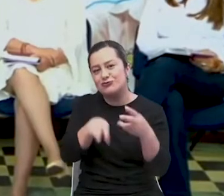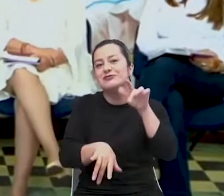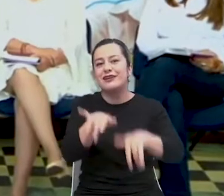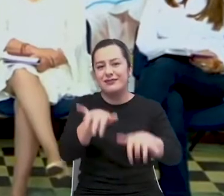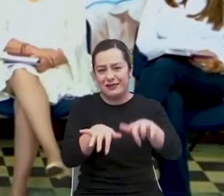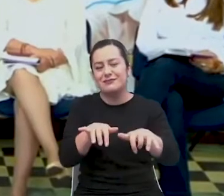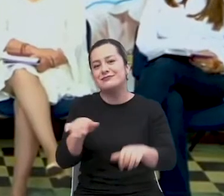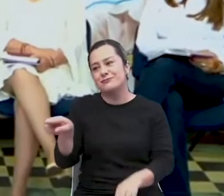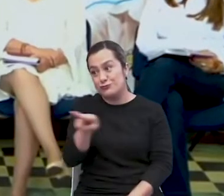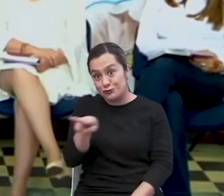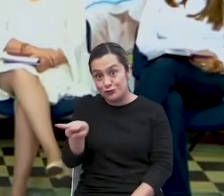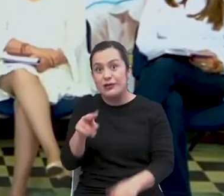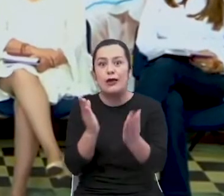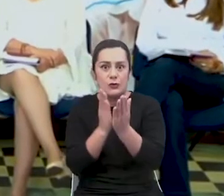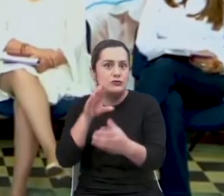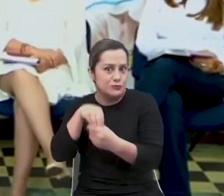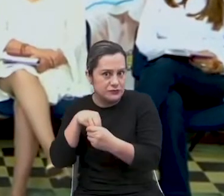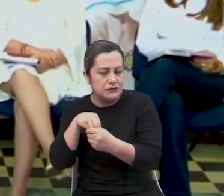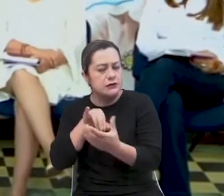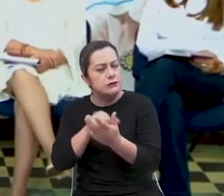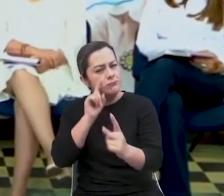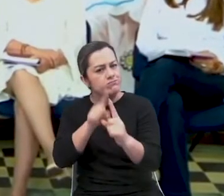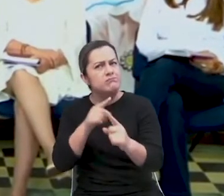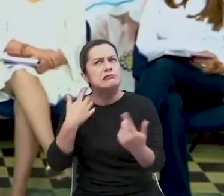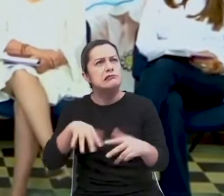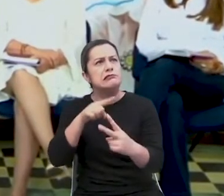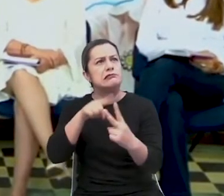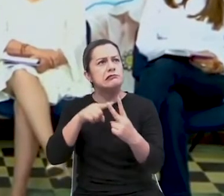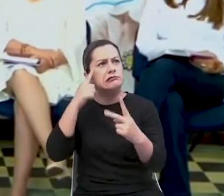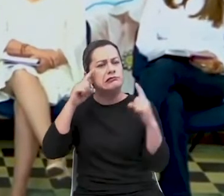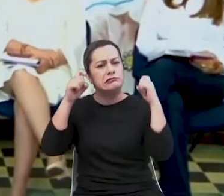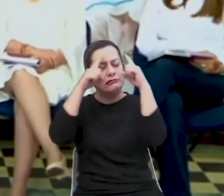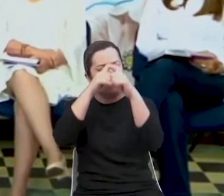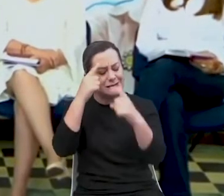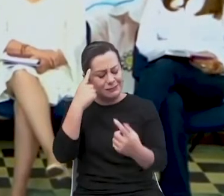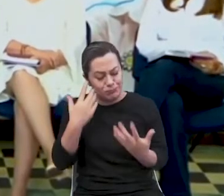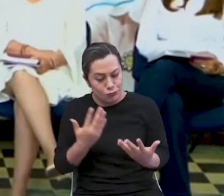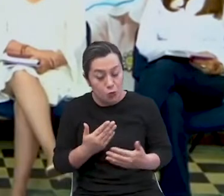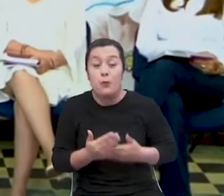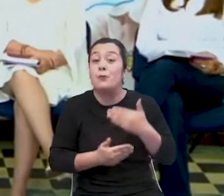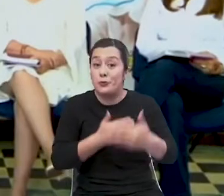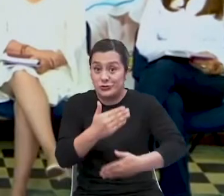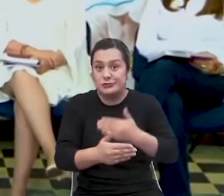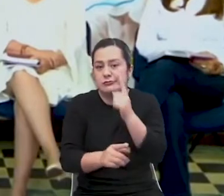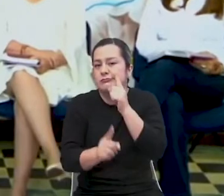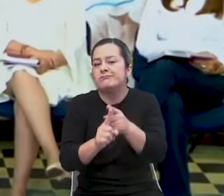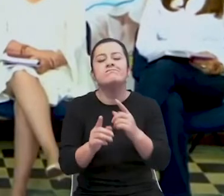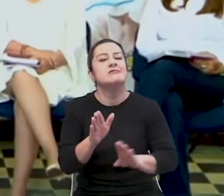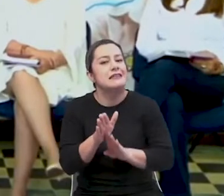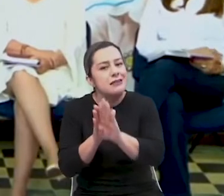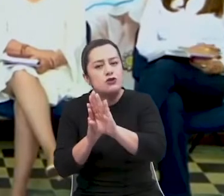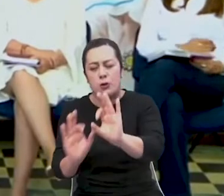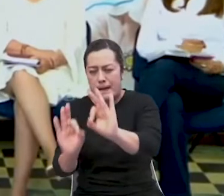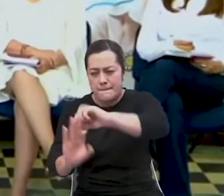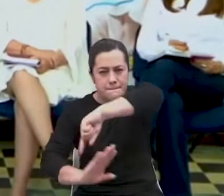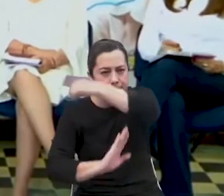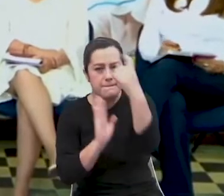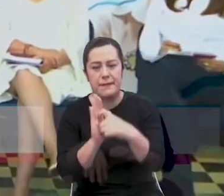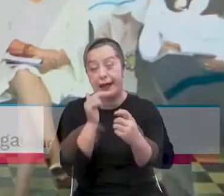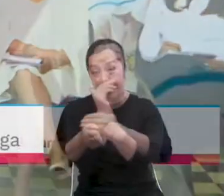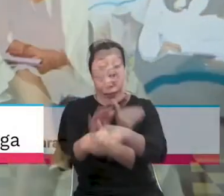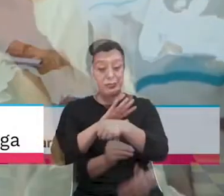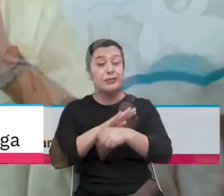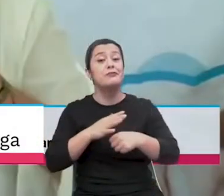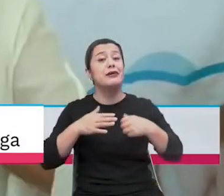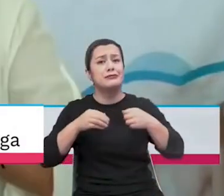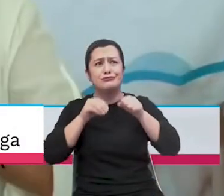alrededor de estos elementos que nos comprometen y nos retan como país frente a estos procesos por el desarrollo integral de los niños y niñas, adolescentes y